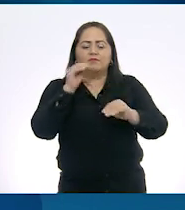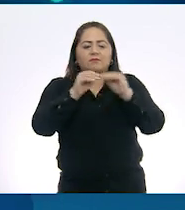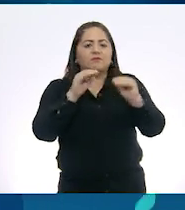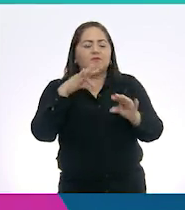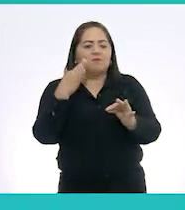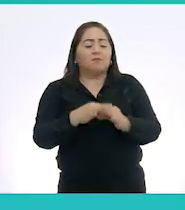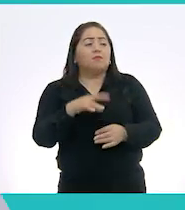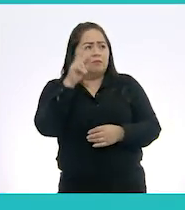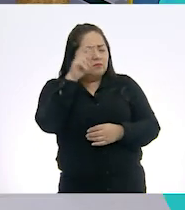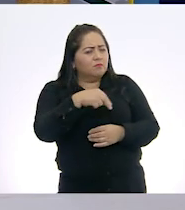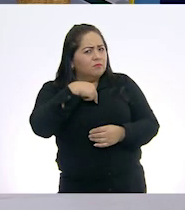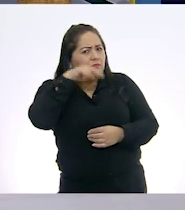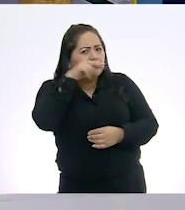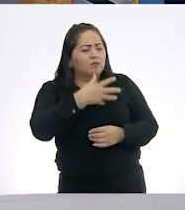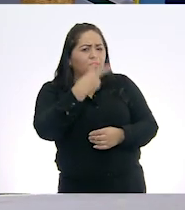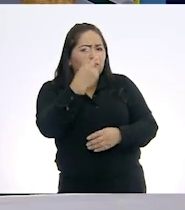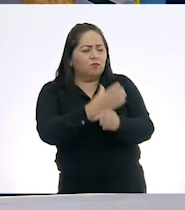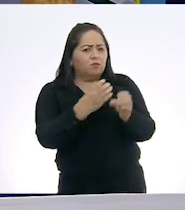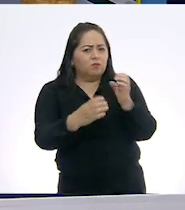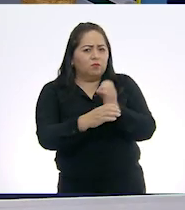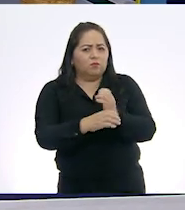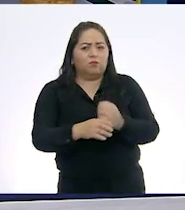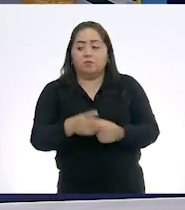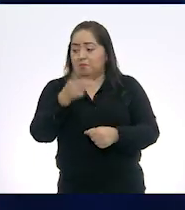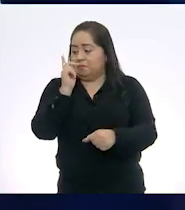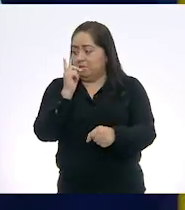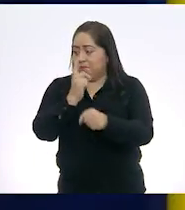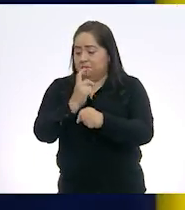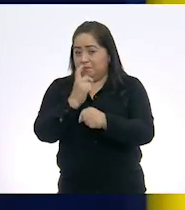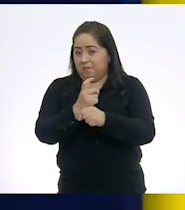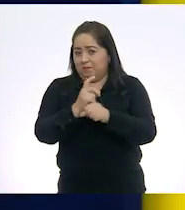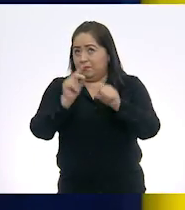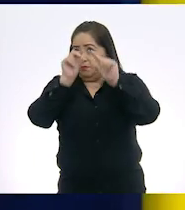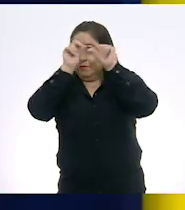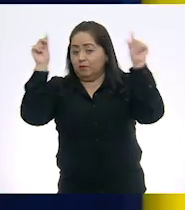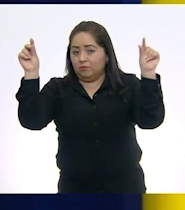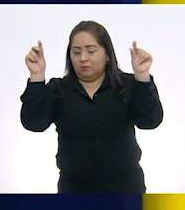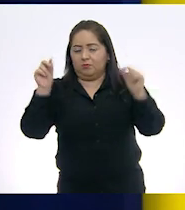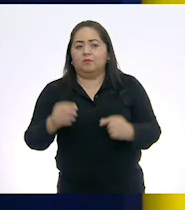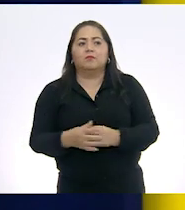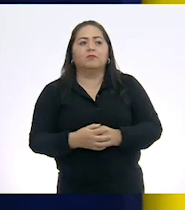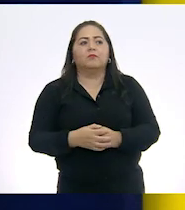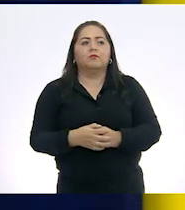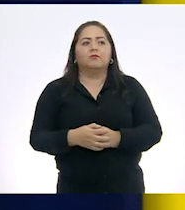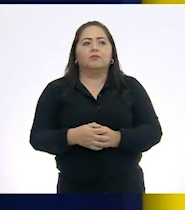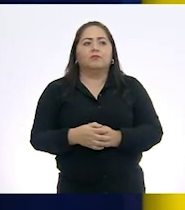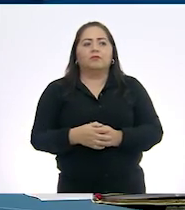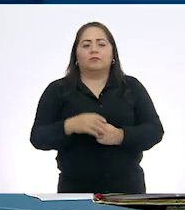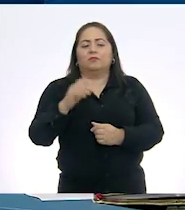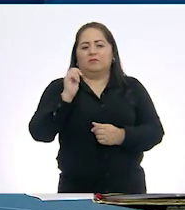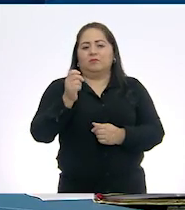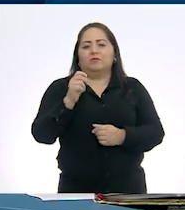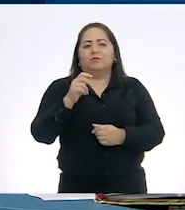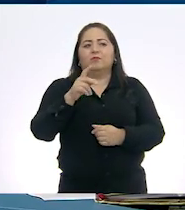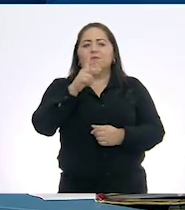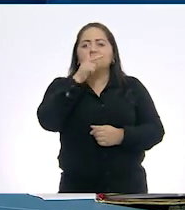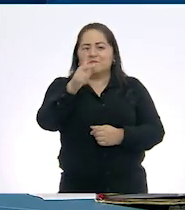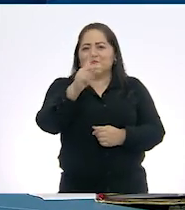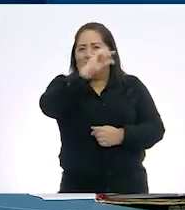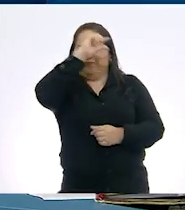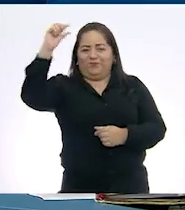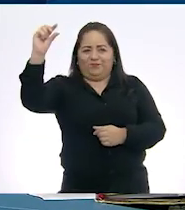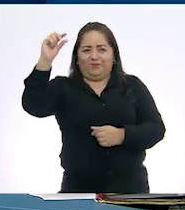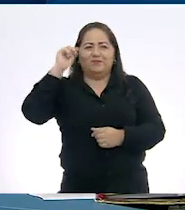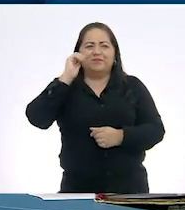llaman la atención dos cosas, maestro. Primero, el título, Conex. ¿Qué? Conex Xochitlastoli,